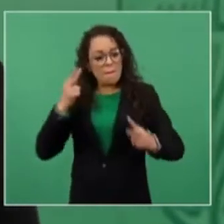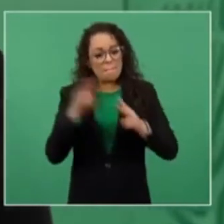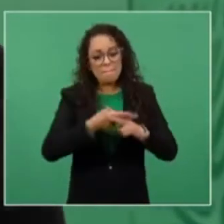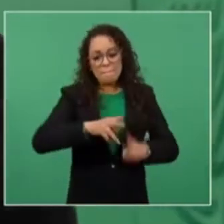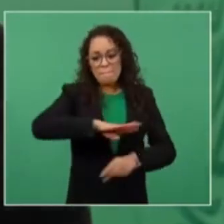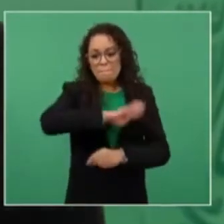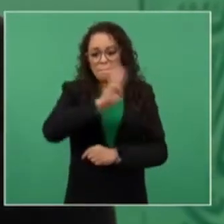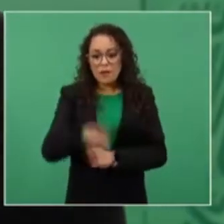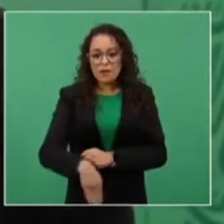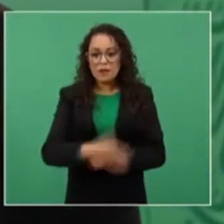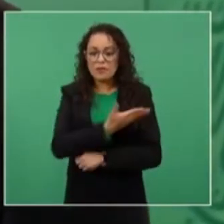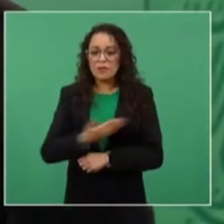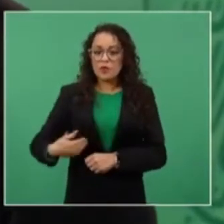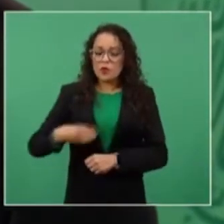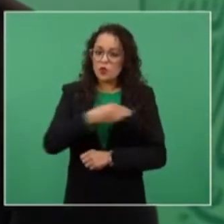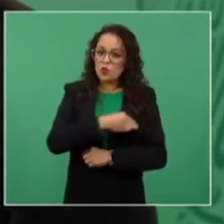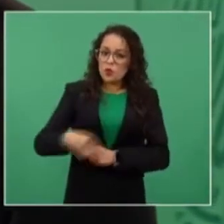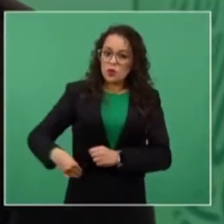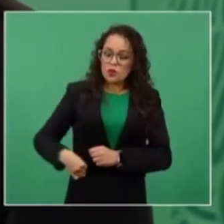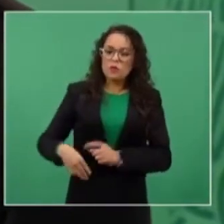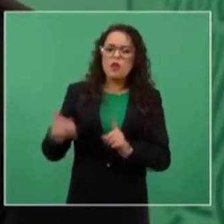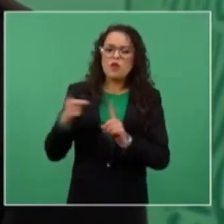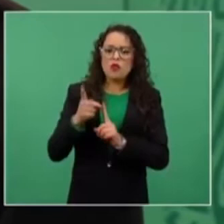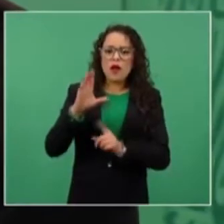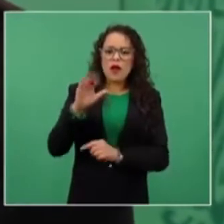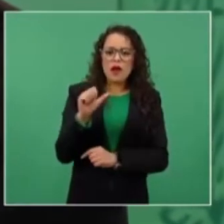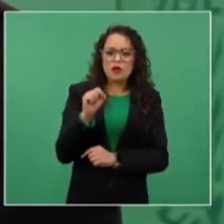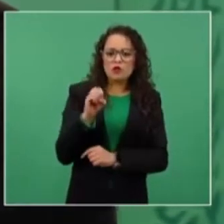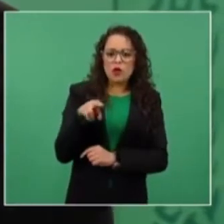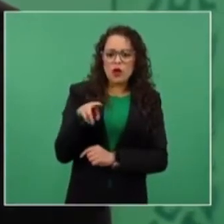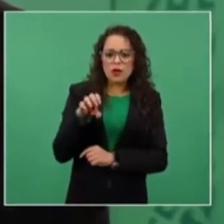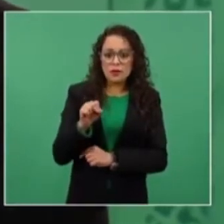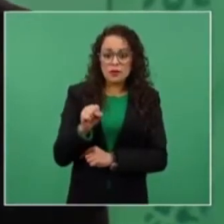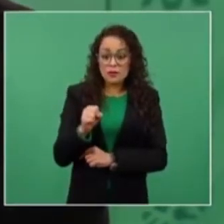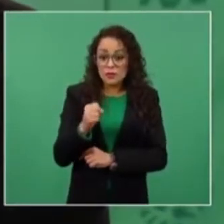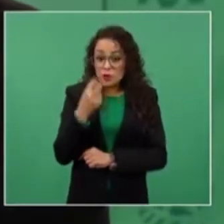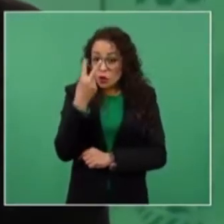municipio de Casones dos días antes